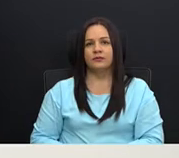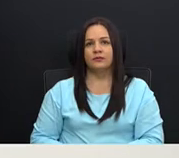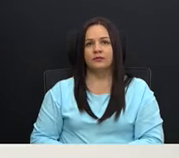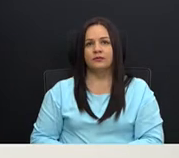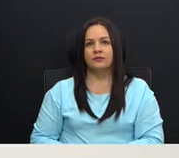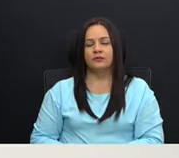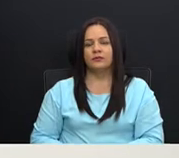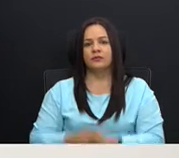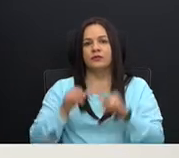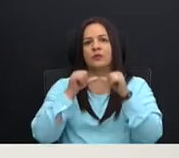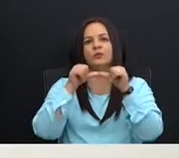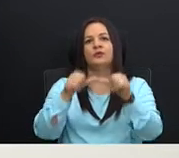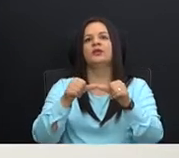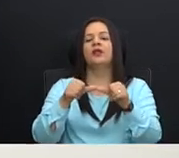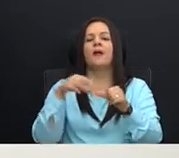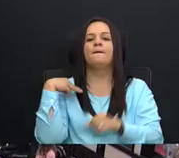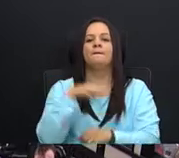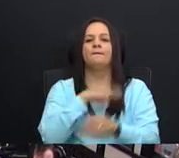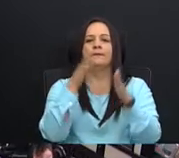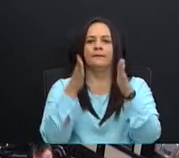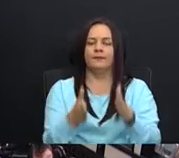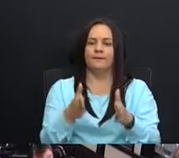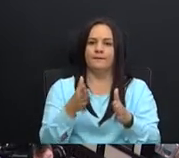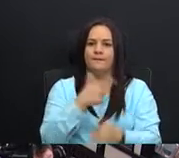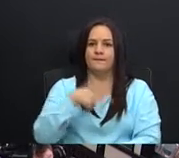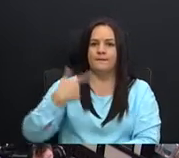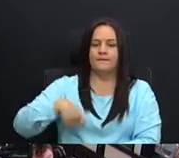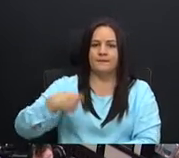Tiene la palabra, el señor ministro de la presidencia.